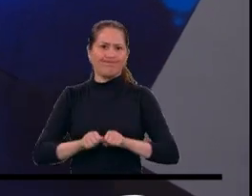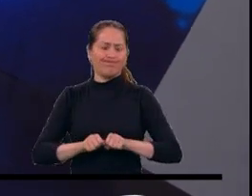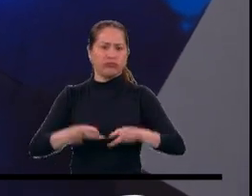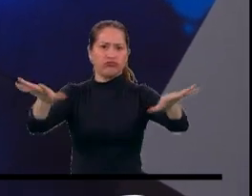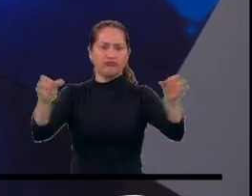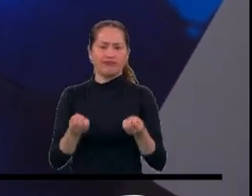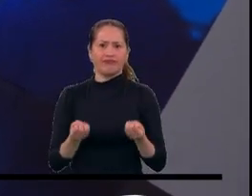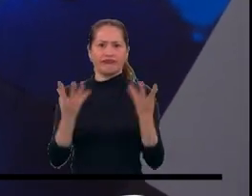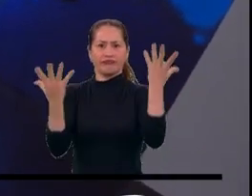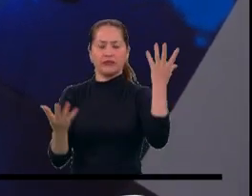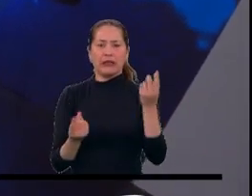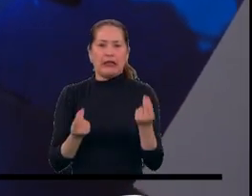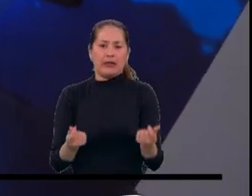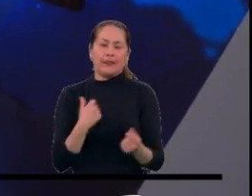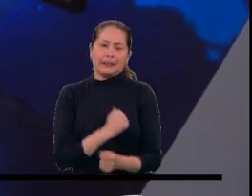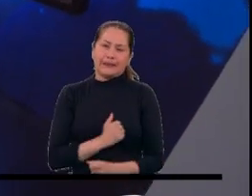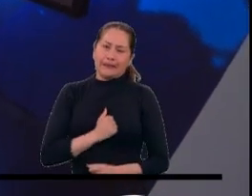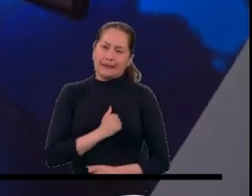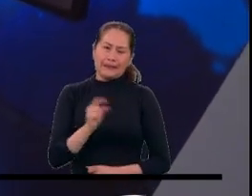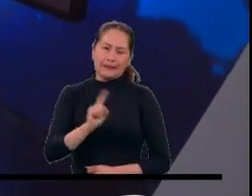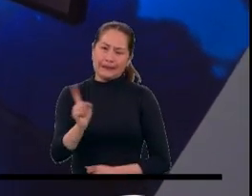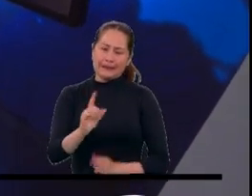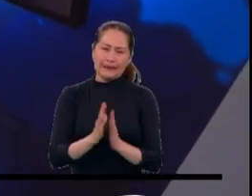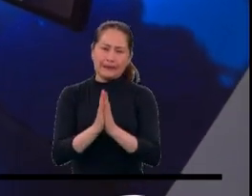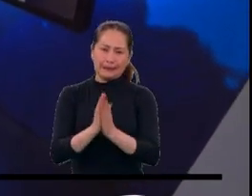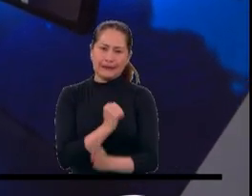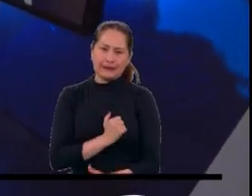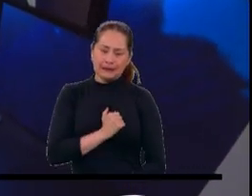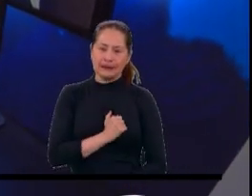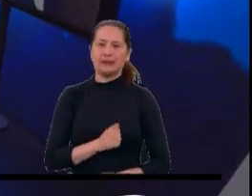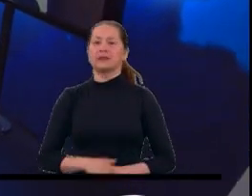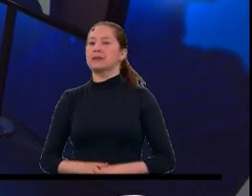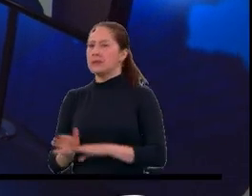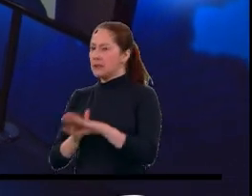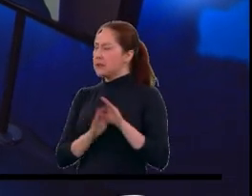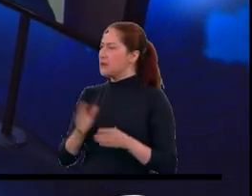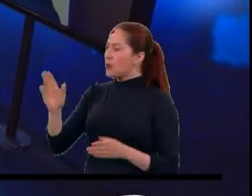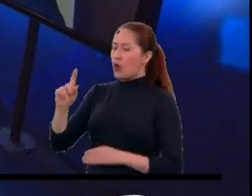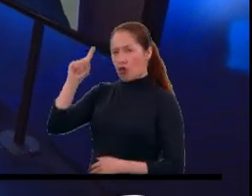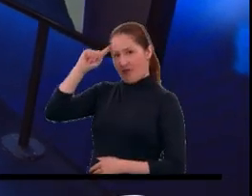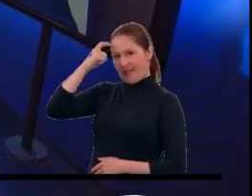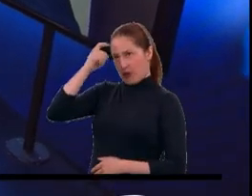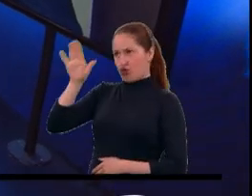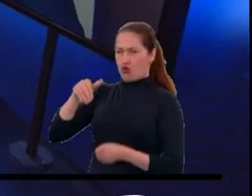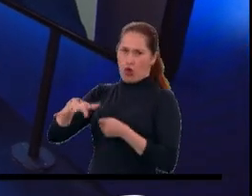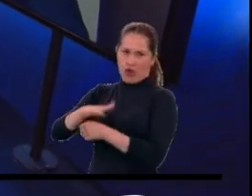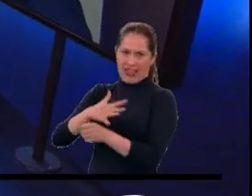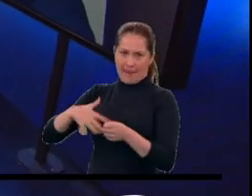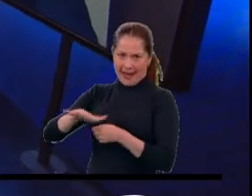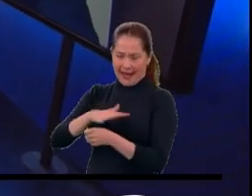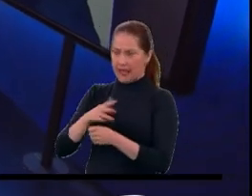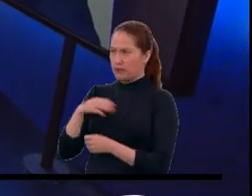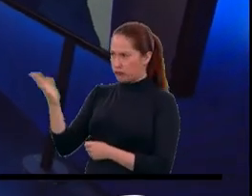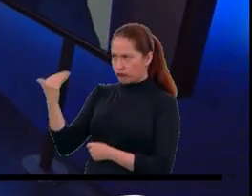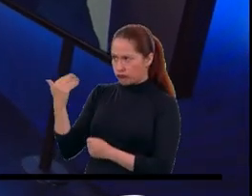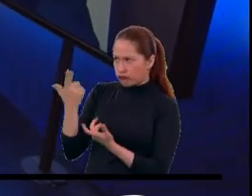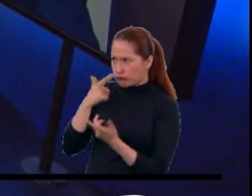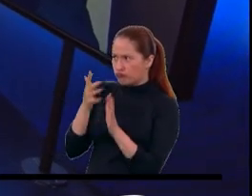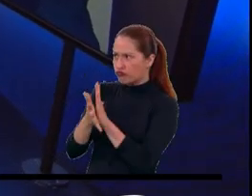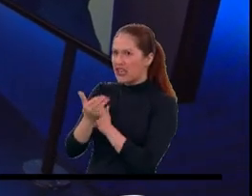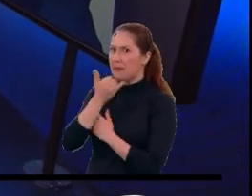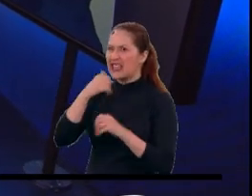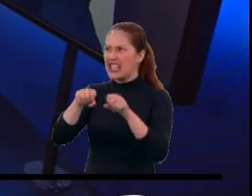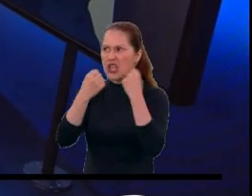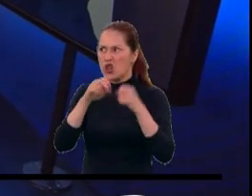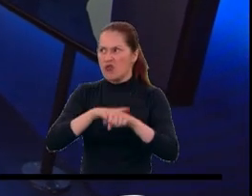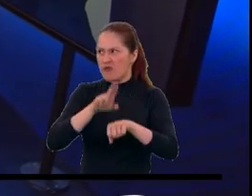Muy buenas tardes para todos. Gobernador, ¿cuál es ese balance de la afectación ambiental hasta el momento tras registrarse este incendio? Bueno,